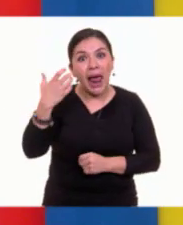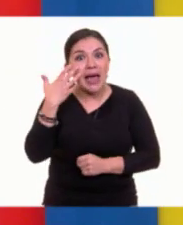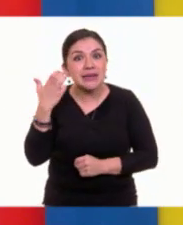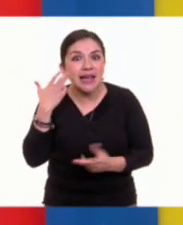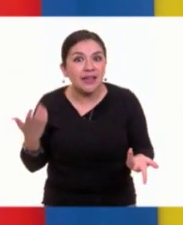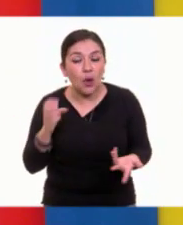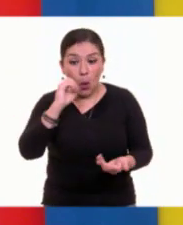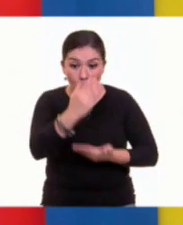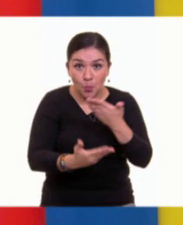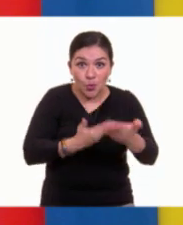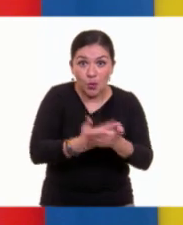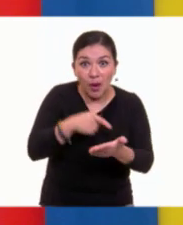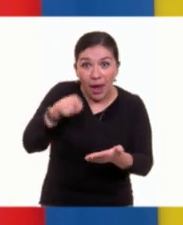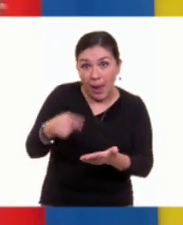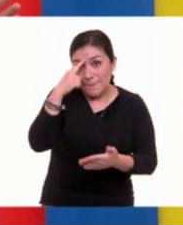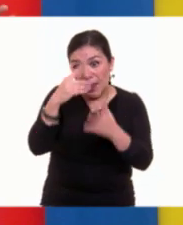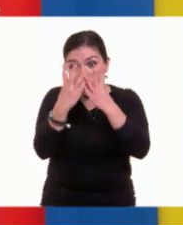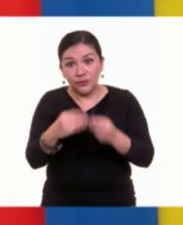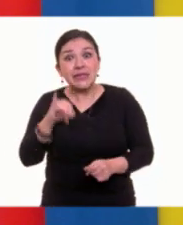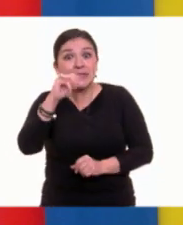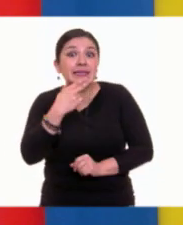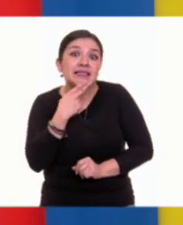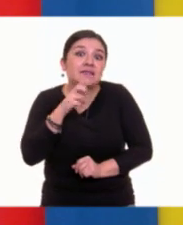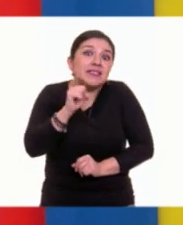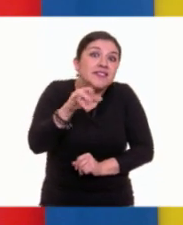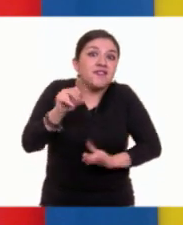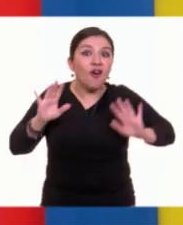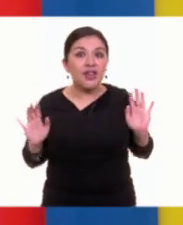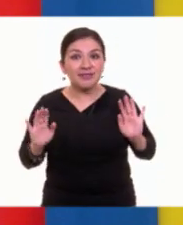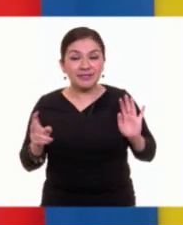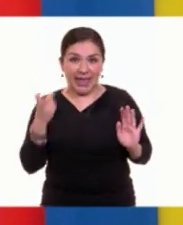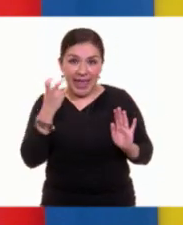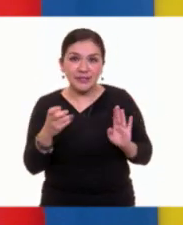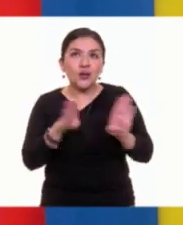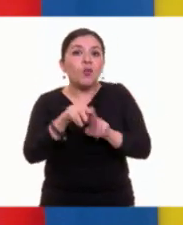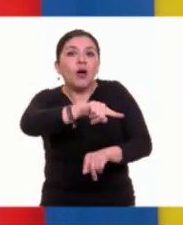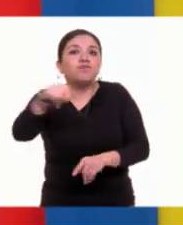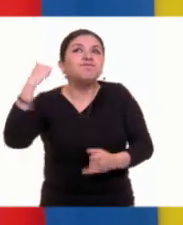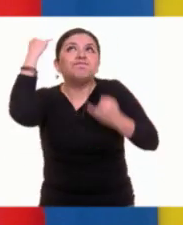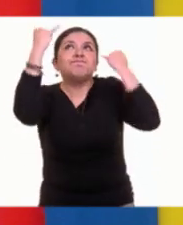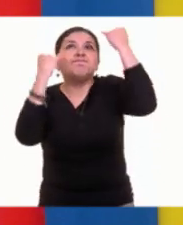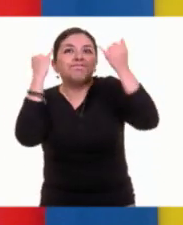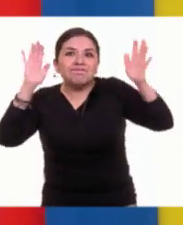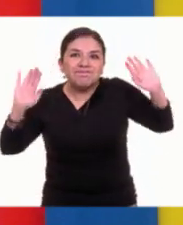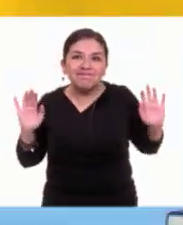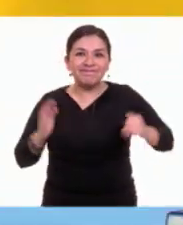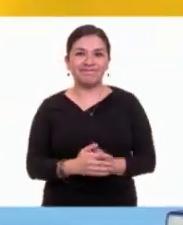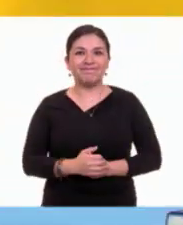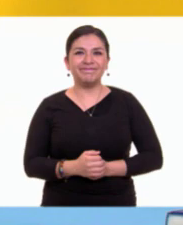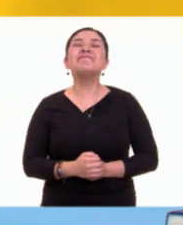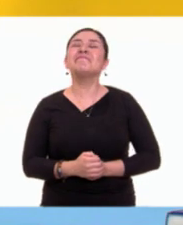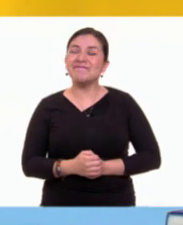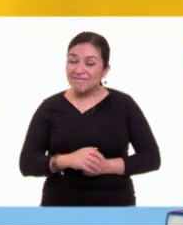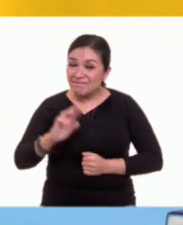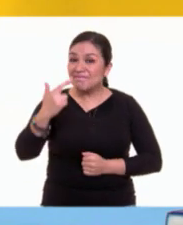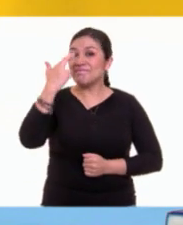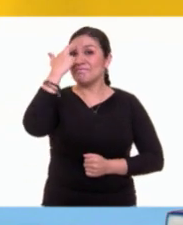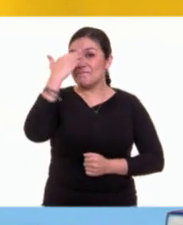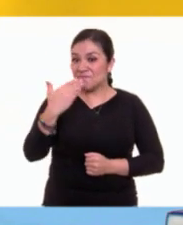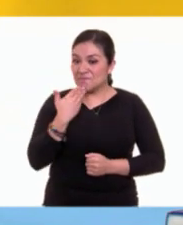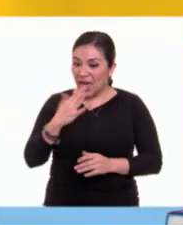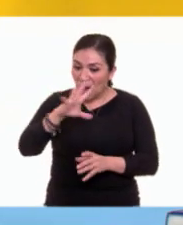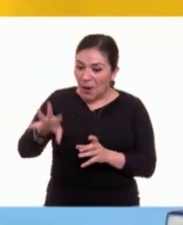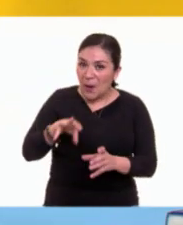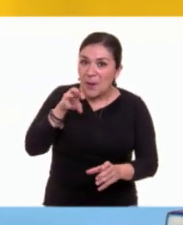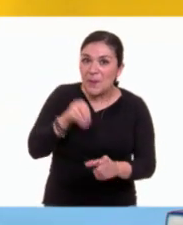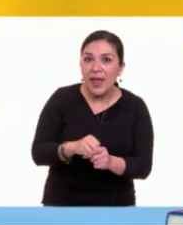si la propuesta de solución funcionará. Así que, ¿qué da la imaginación del lector? Lo recuerdas muy bien, Juan